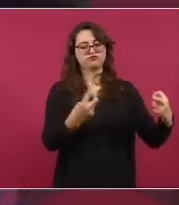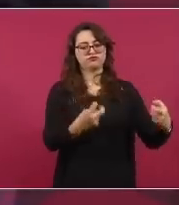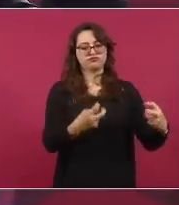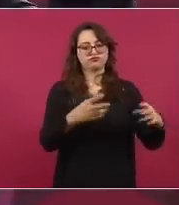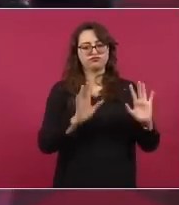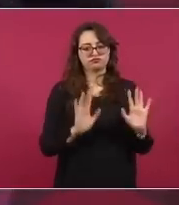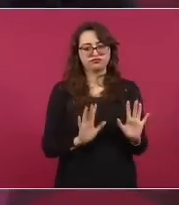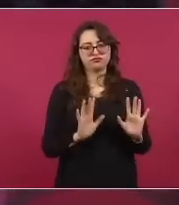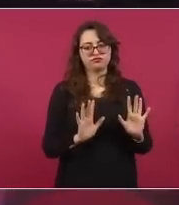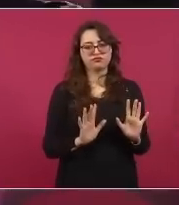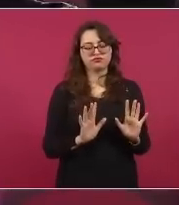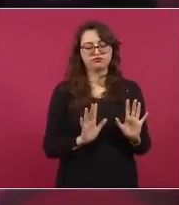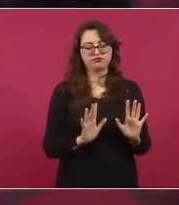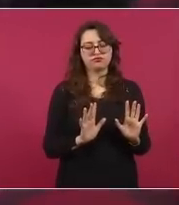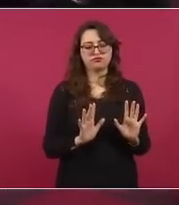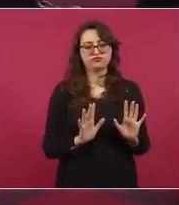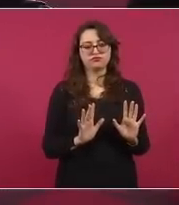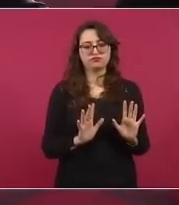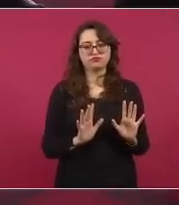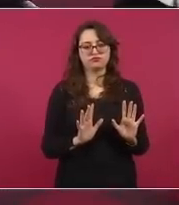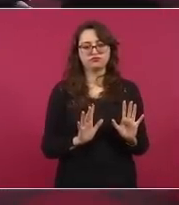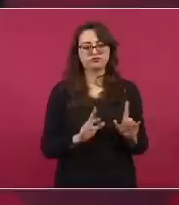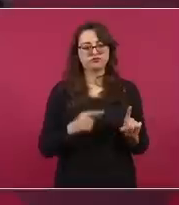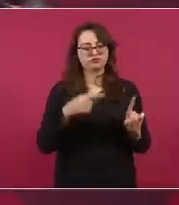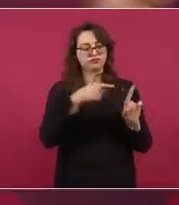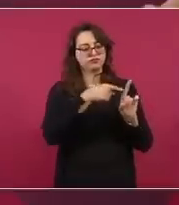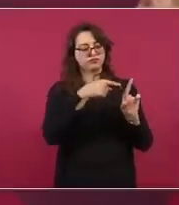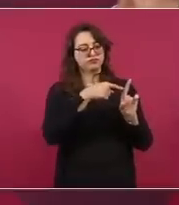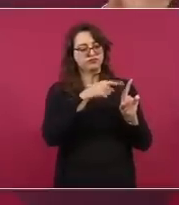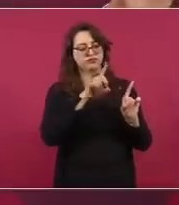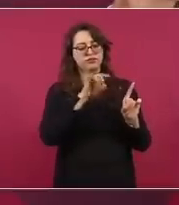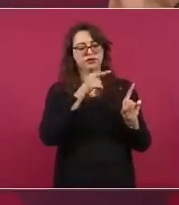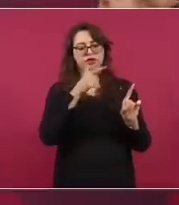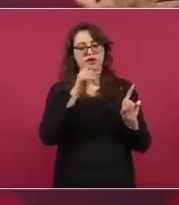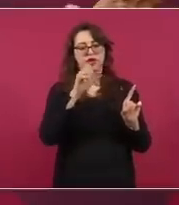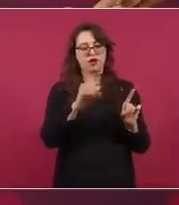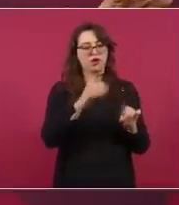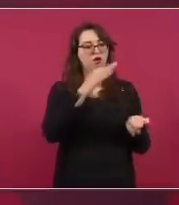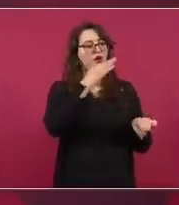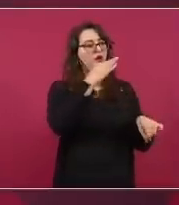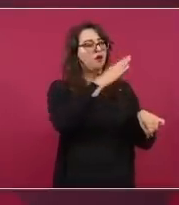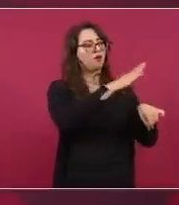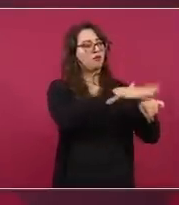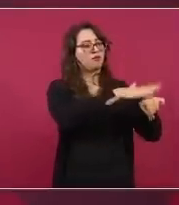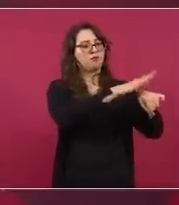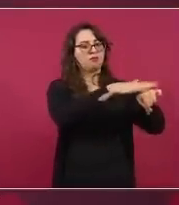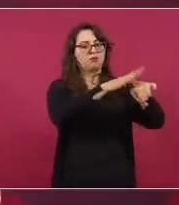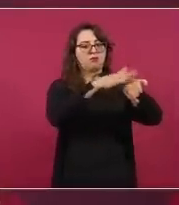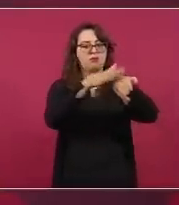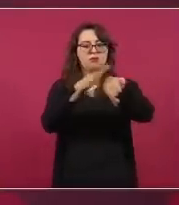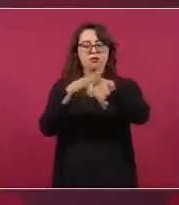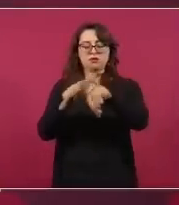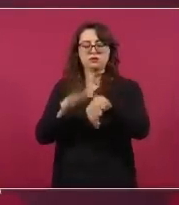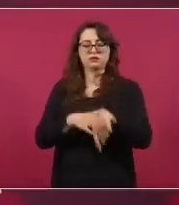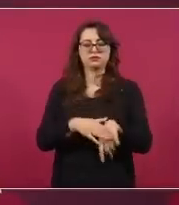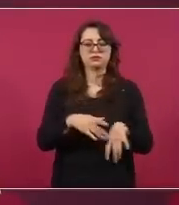Antes que nada, les quiero decir, les dijo a los comensales, agarró una servilleta